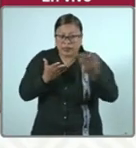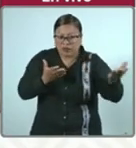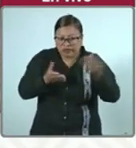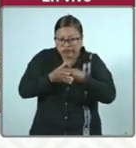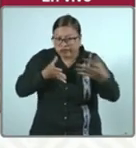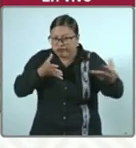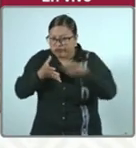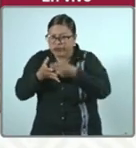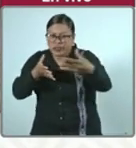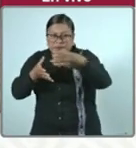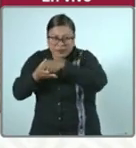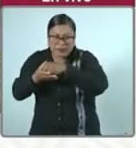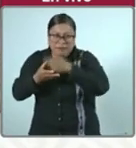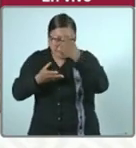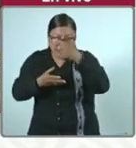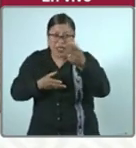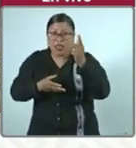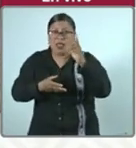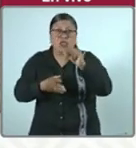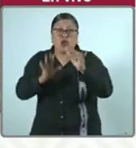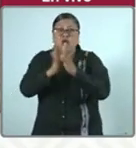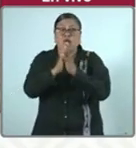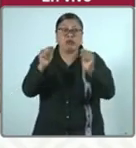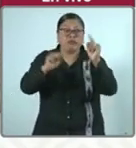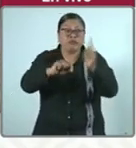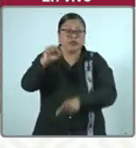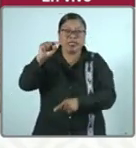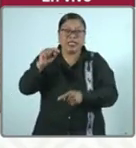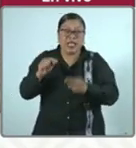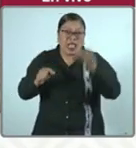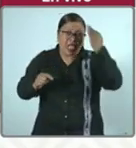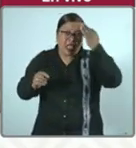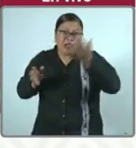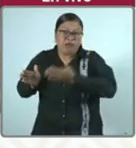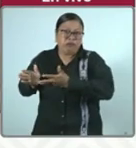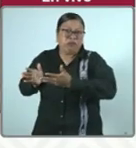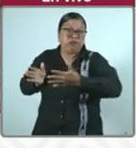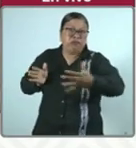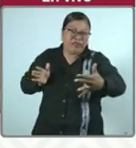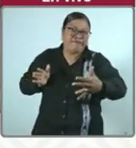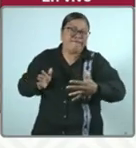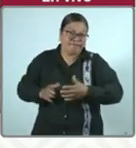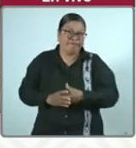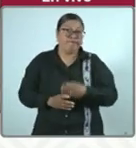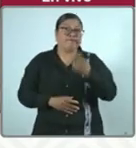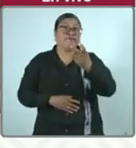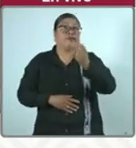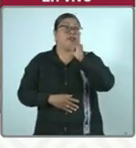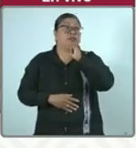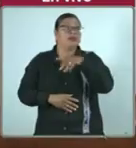inmediata con la finalidad de que no desaparezcan por los tiempos que van transcurriendo. También,